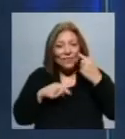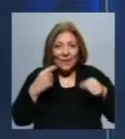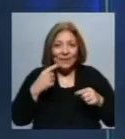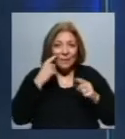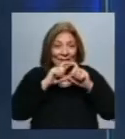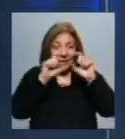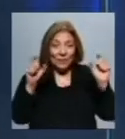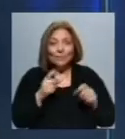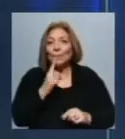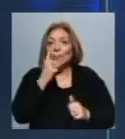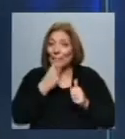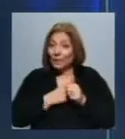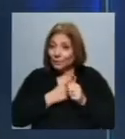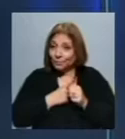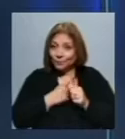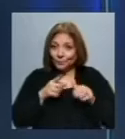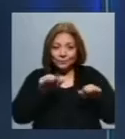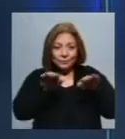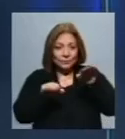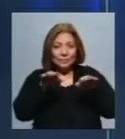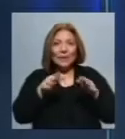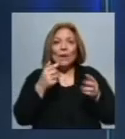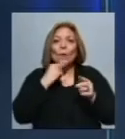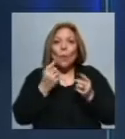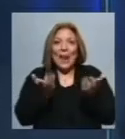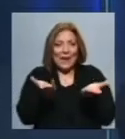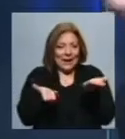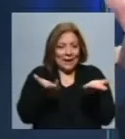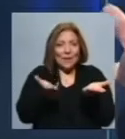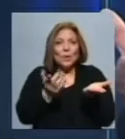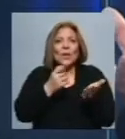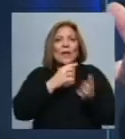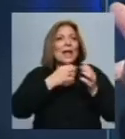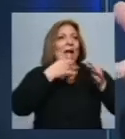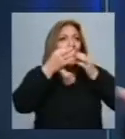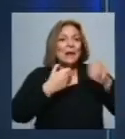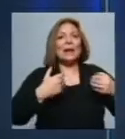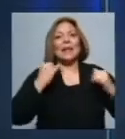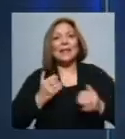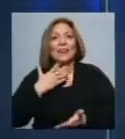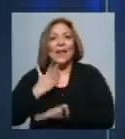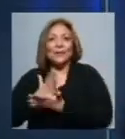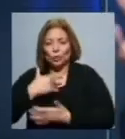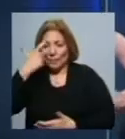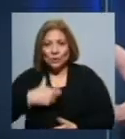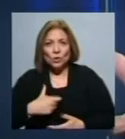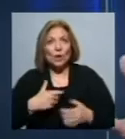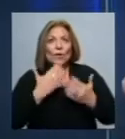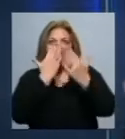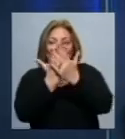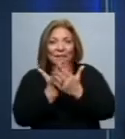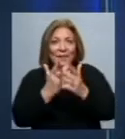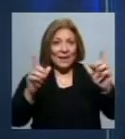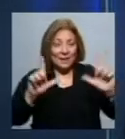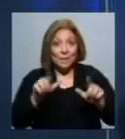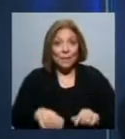titulares. Lo primero es un equilibrio entre libertad de expresión y derecho de las personas frente a los medios de comunicación.